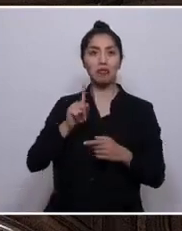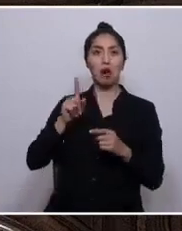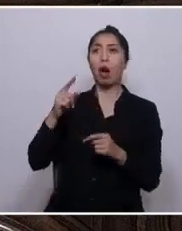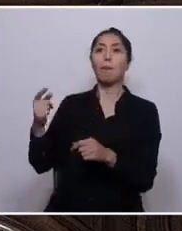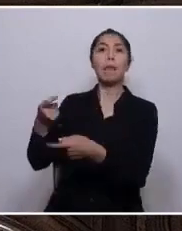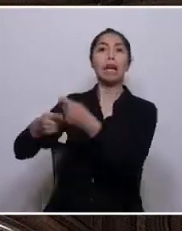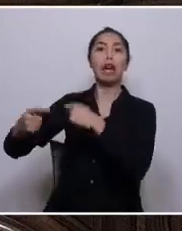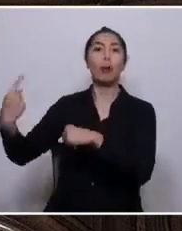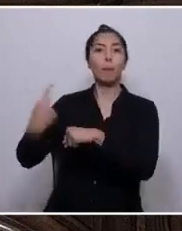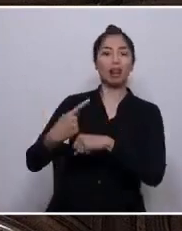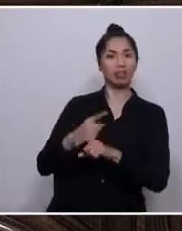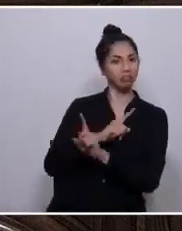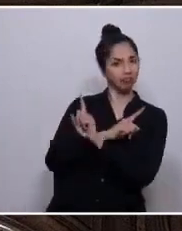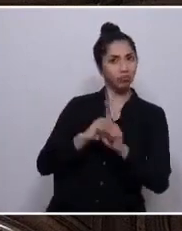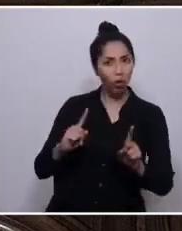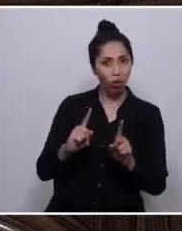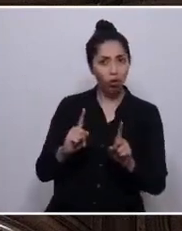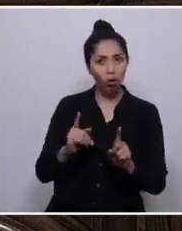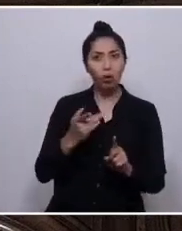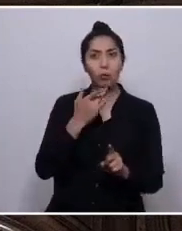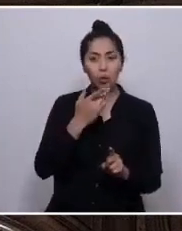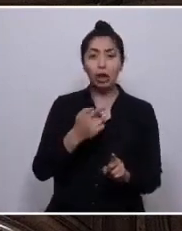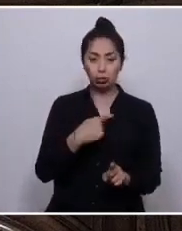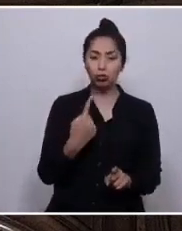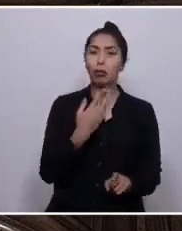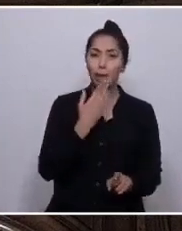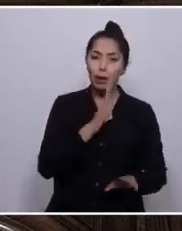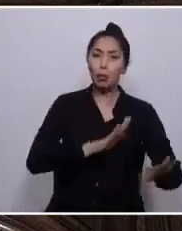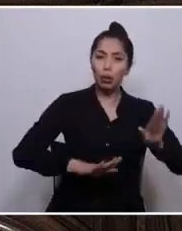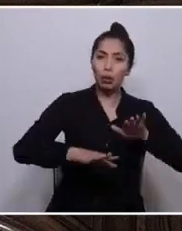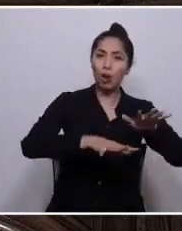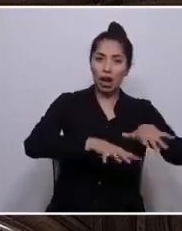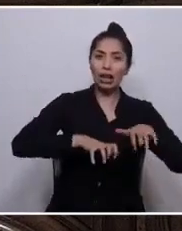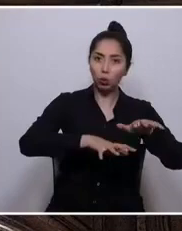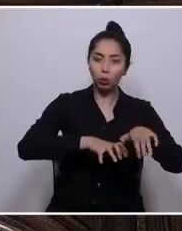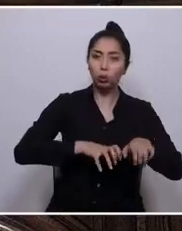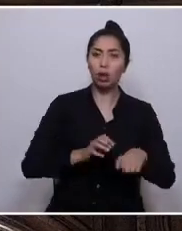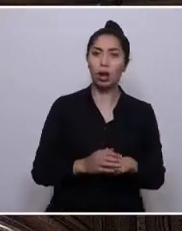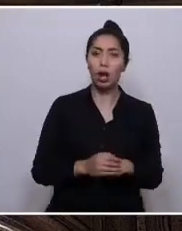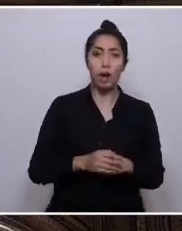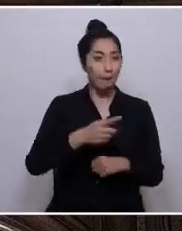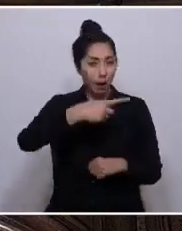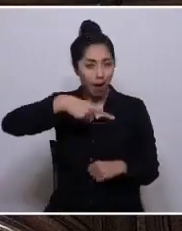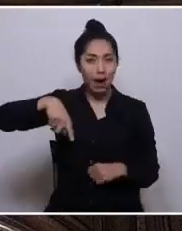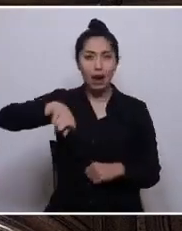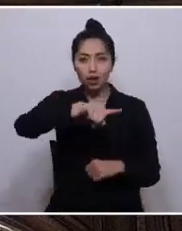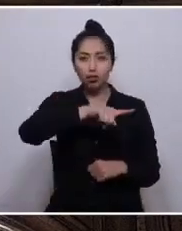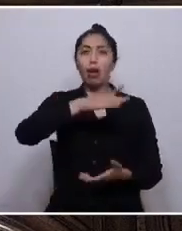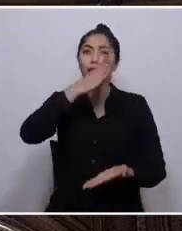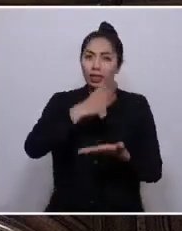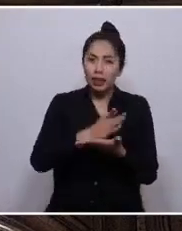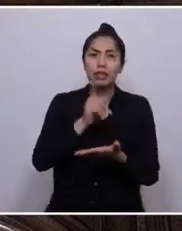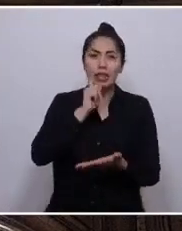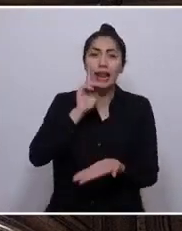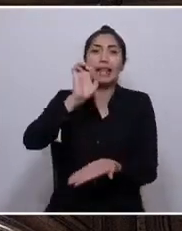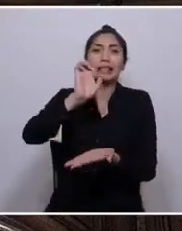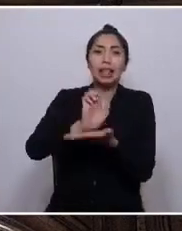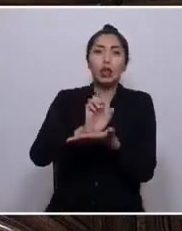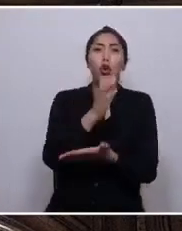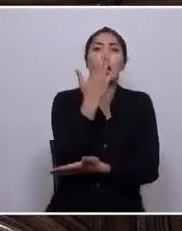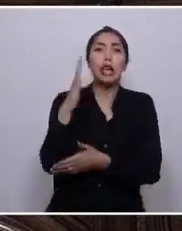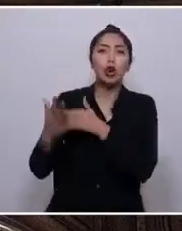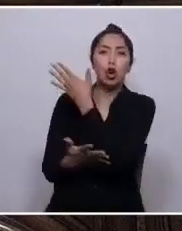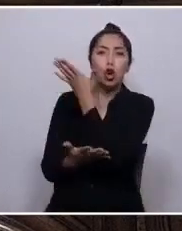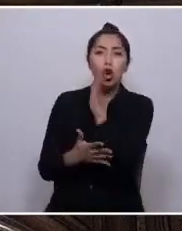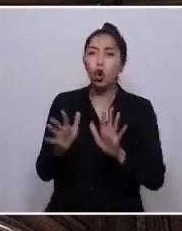porque también estamos preservando la cultura. Para todo ello debemos darnos un estado ecológico, social